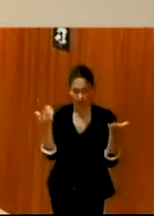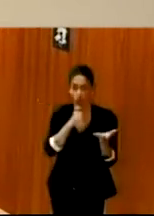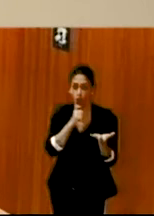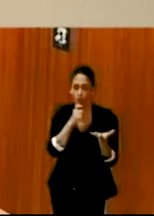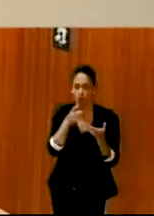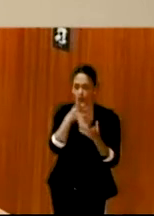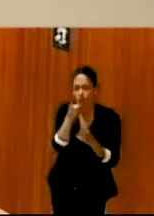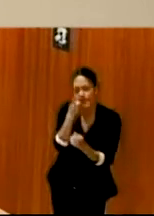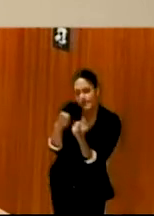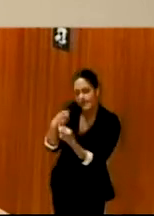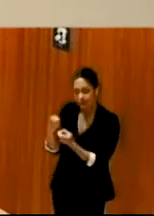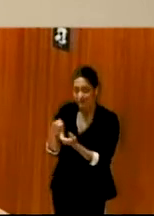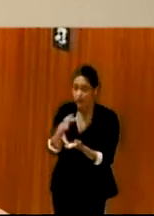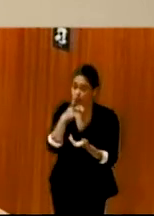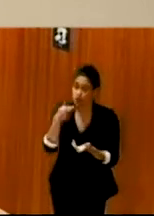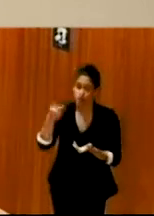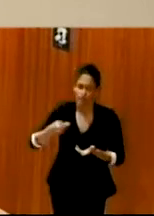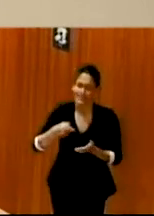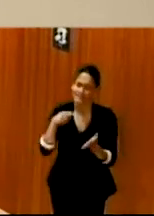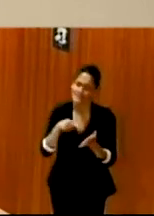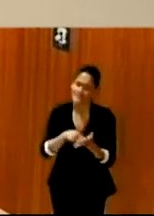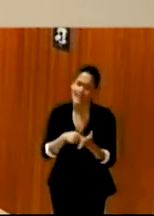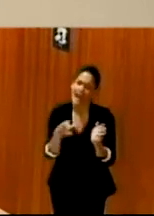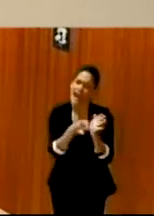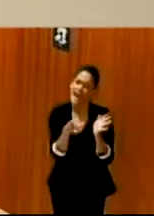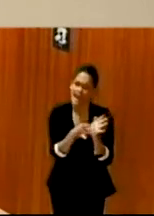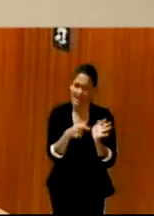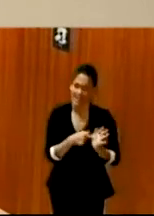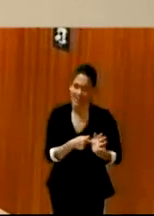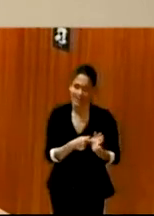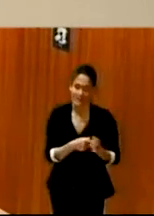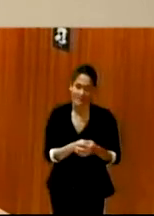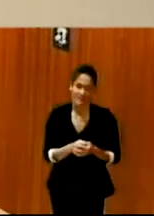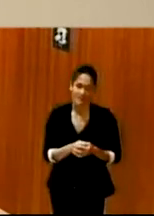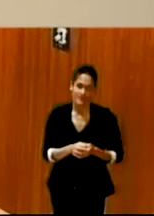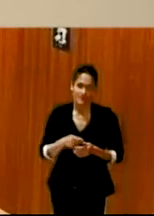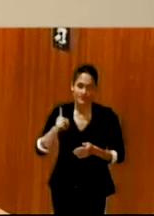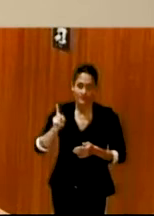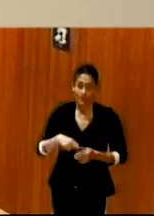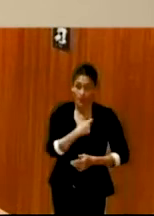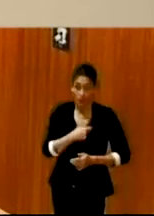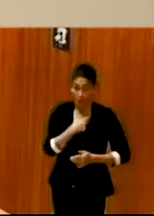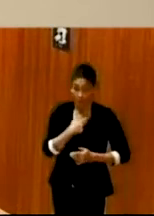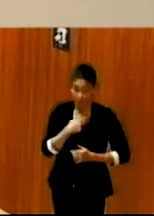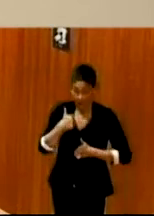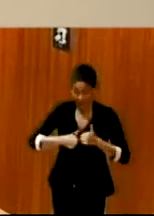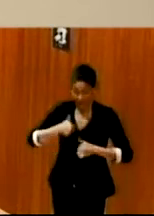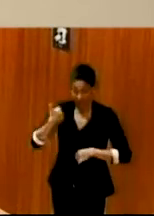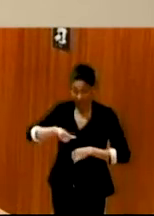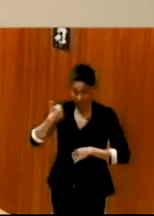Por eso lo de exigir calidad y la comisión de evaluación, nosotros en Arimux